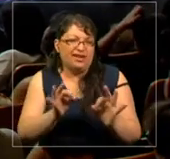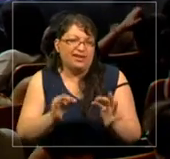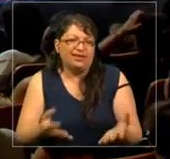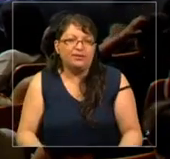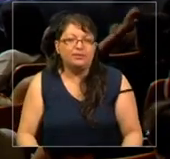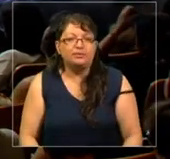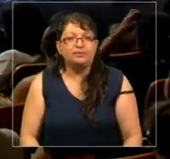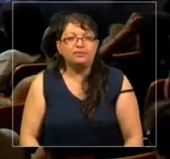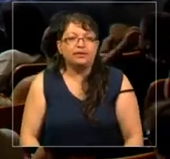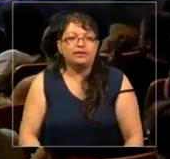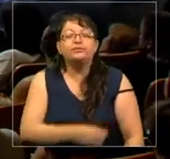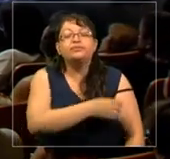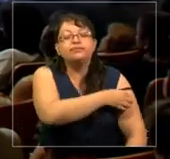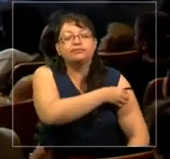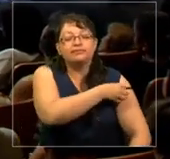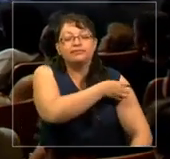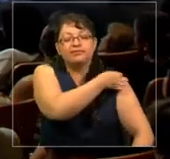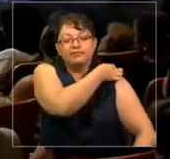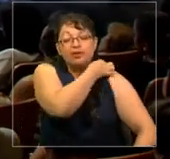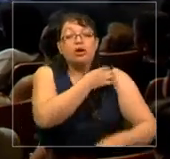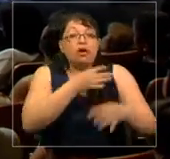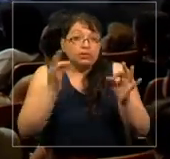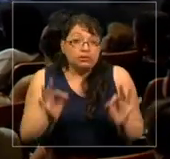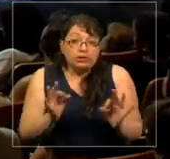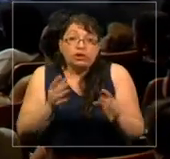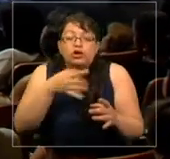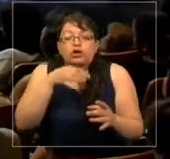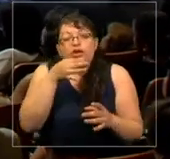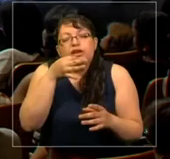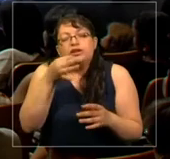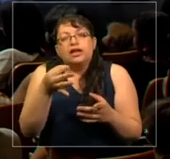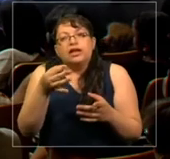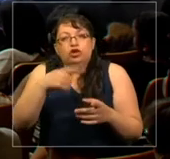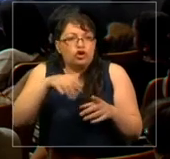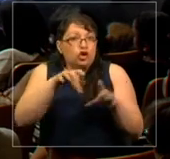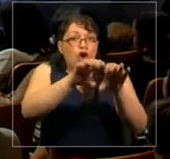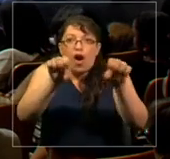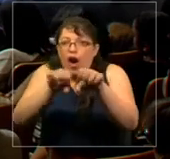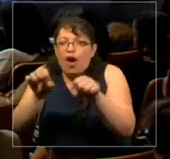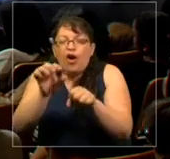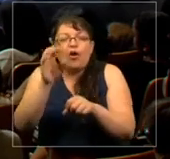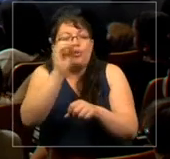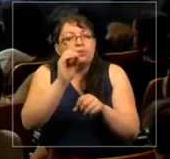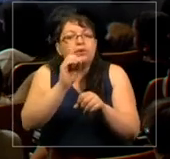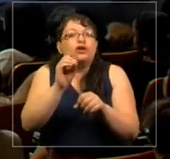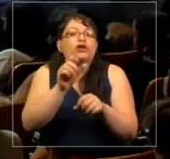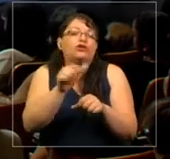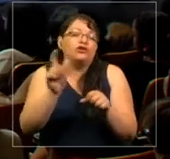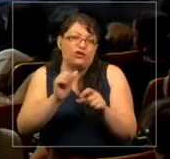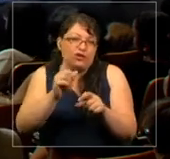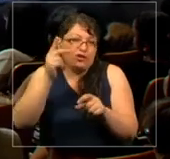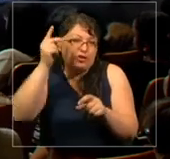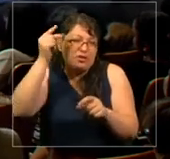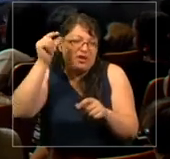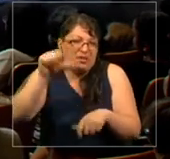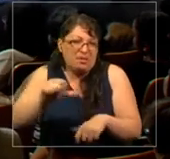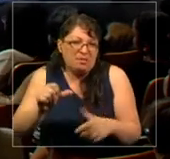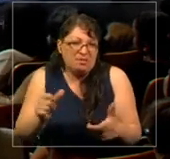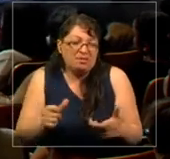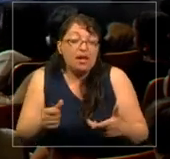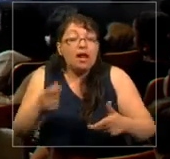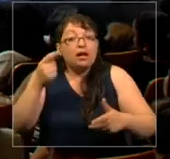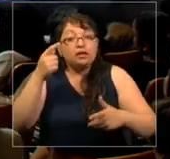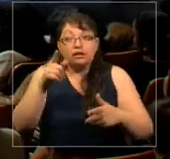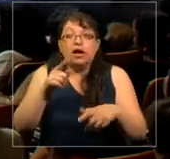Por supuesto, no sugiero que debemos estar de acuerdo con todos, y en realidad eso sería una mala idea. Y si tuviéramos